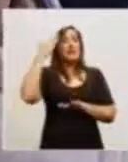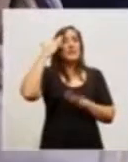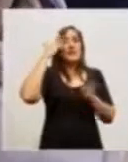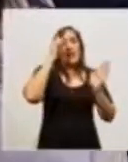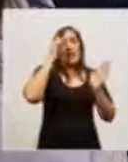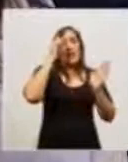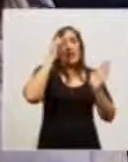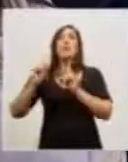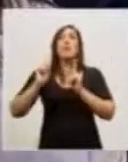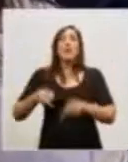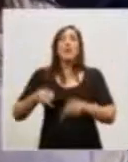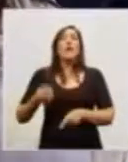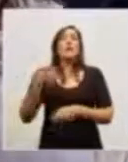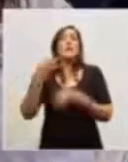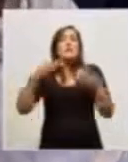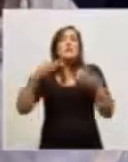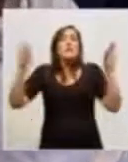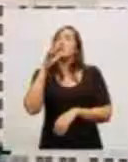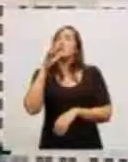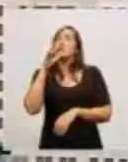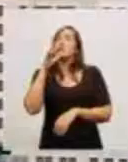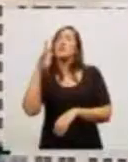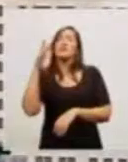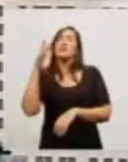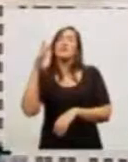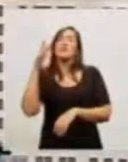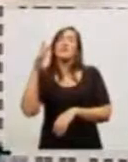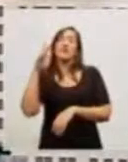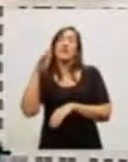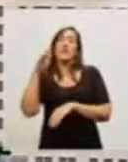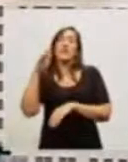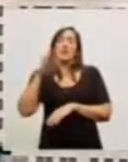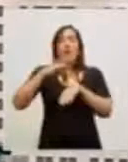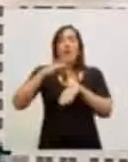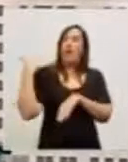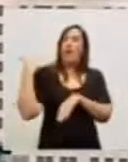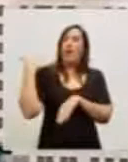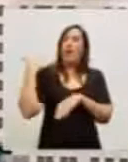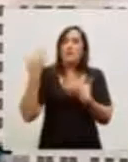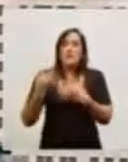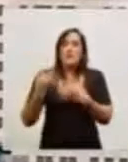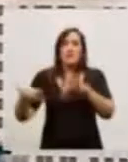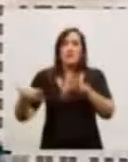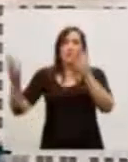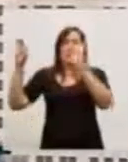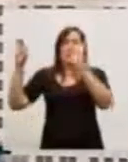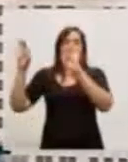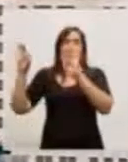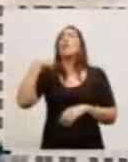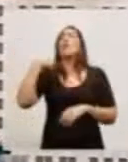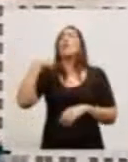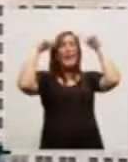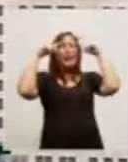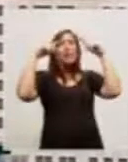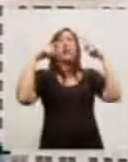114 muertes de neumonía bacteriana. Todos estos números, meningitis de la vacuna contra el